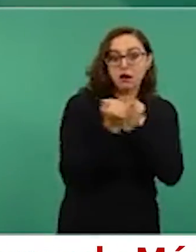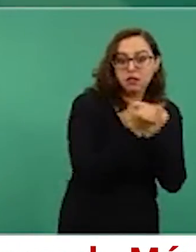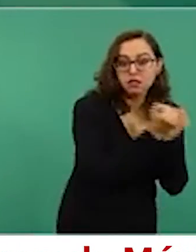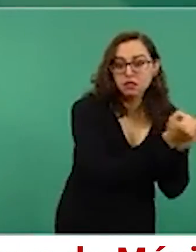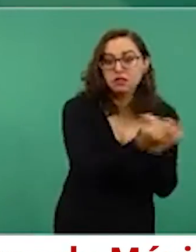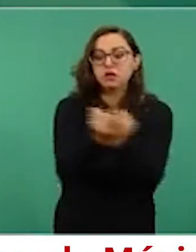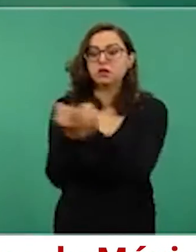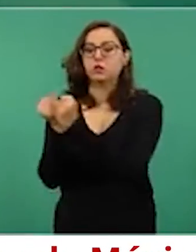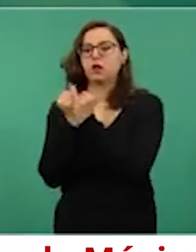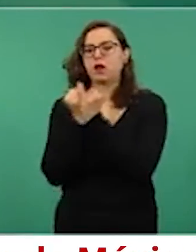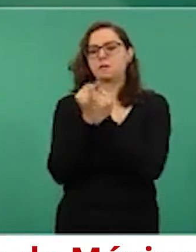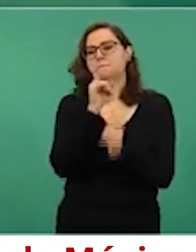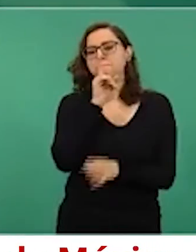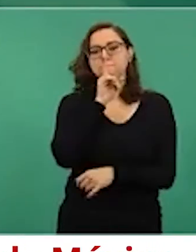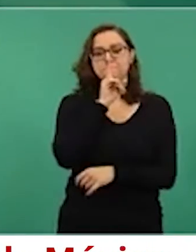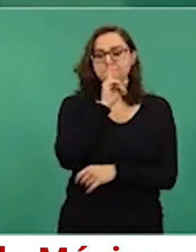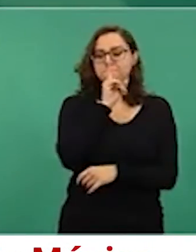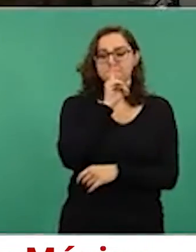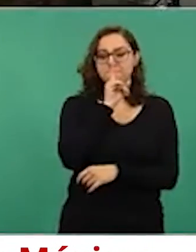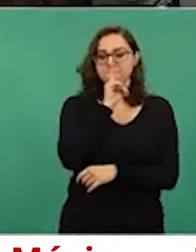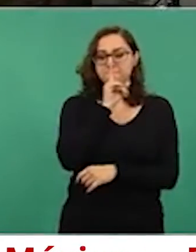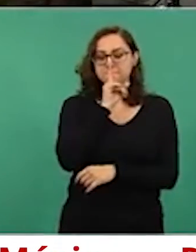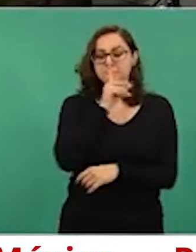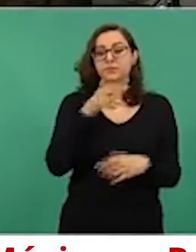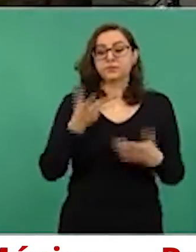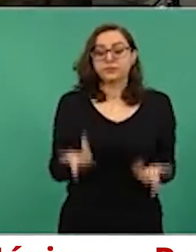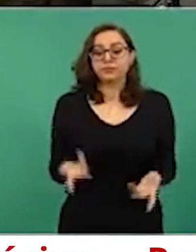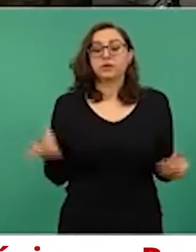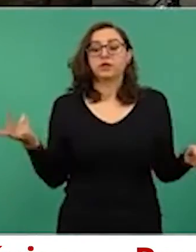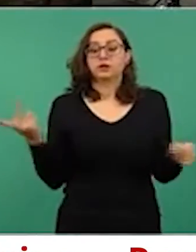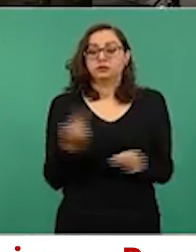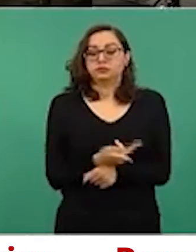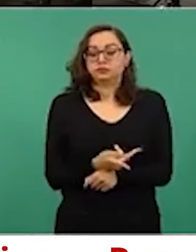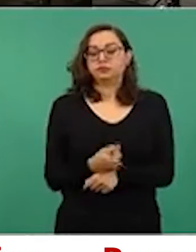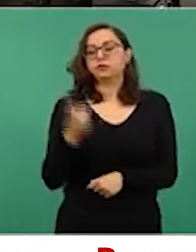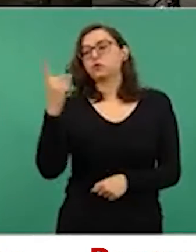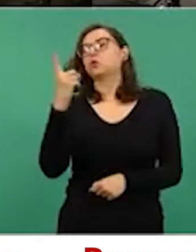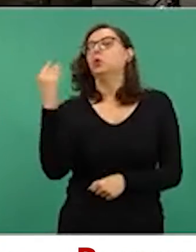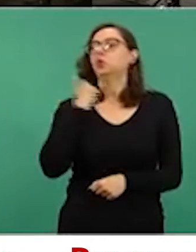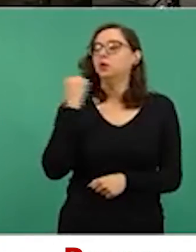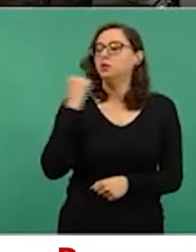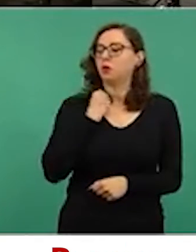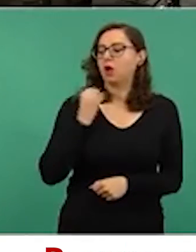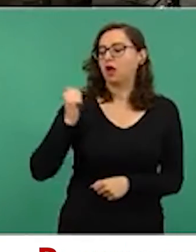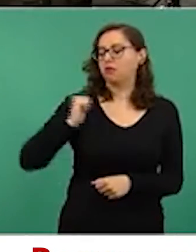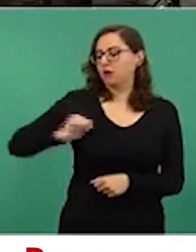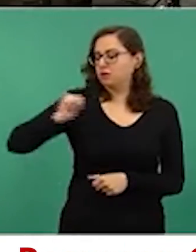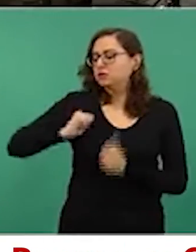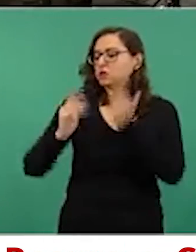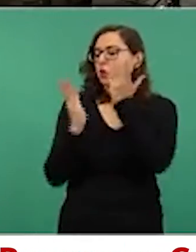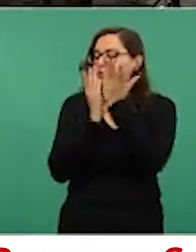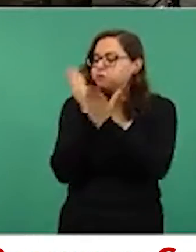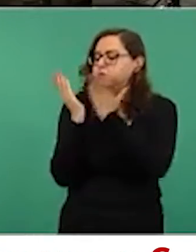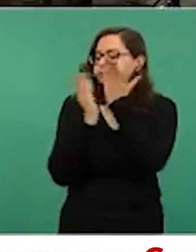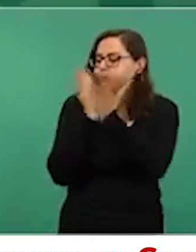El abogado que se forma de manera ortodoxa, pues